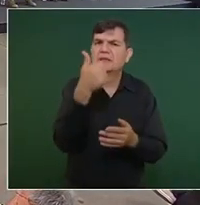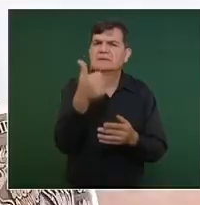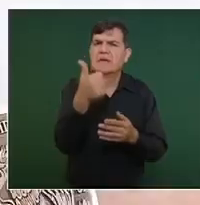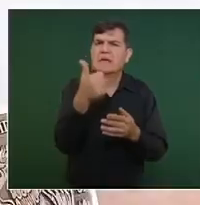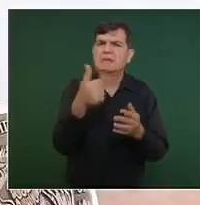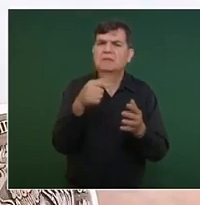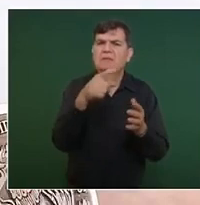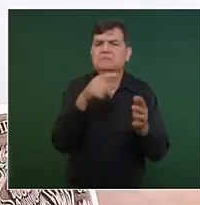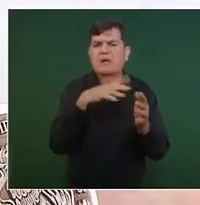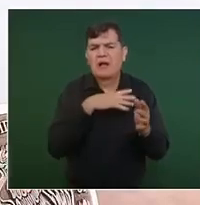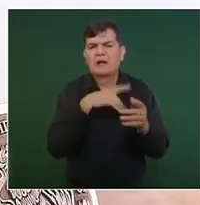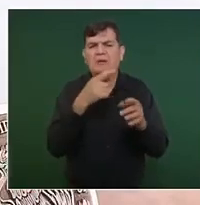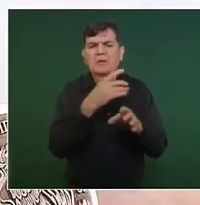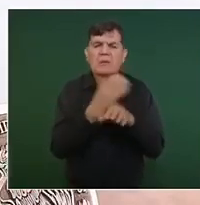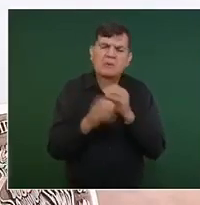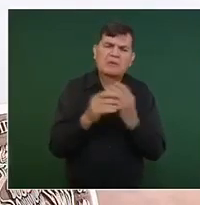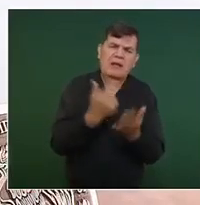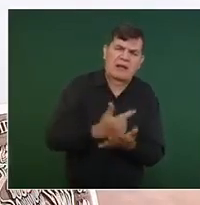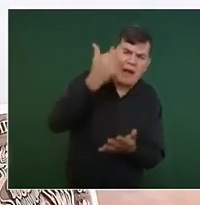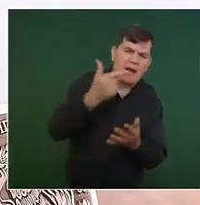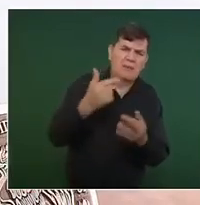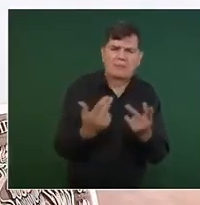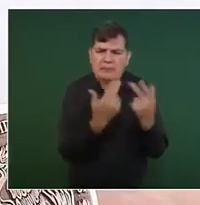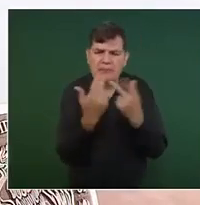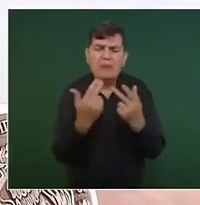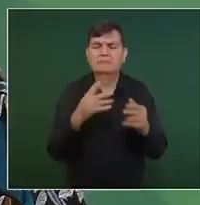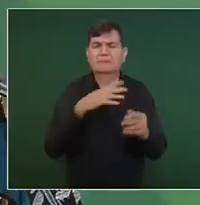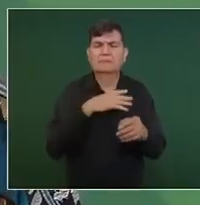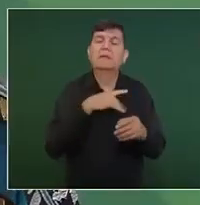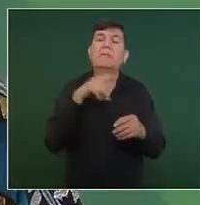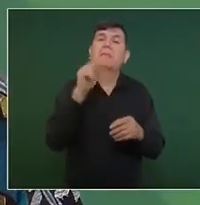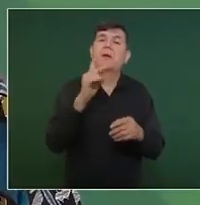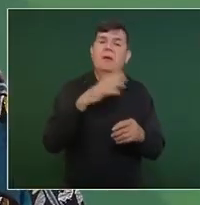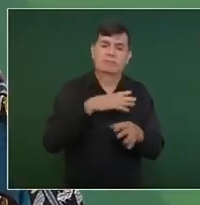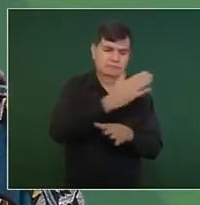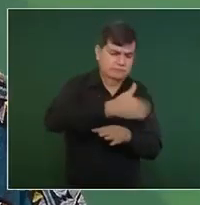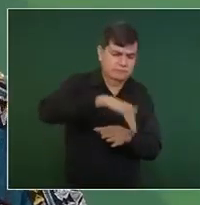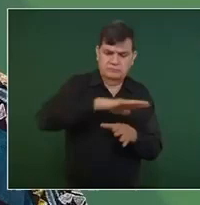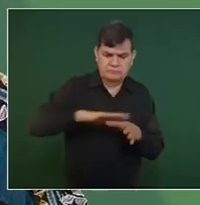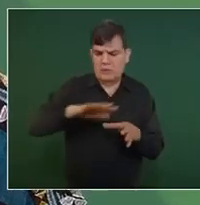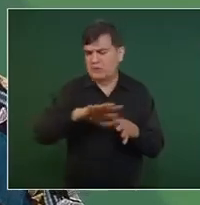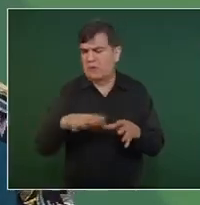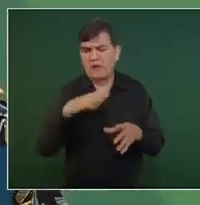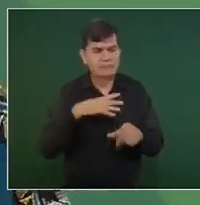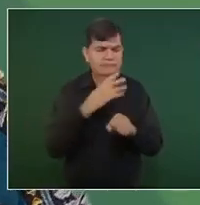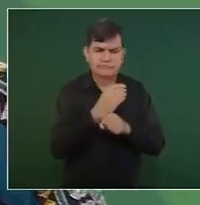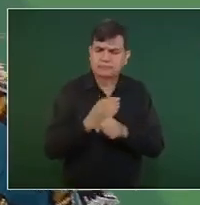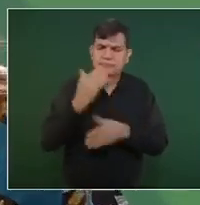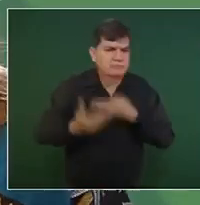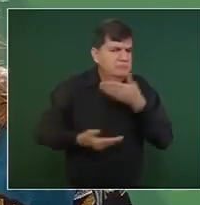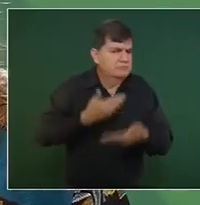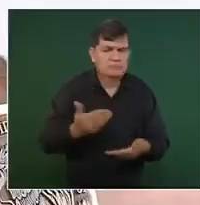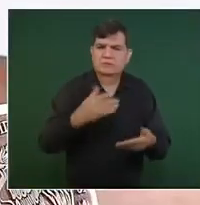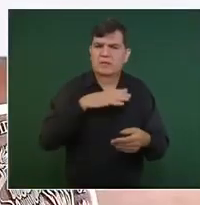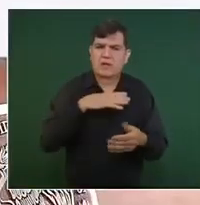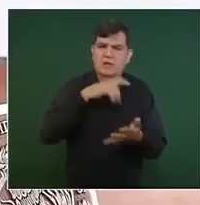sucursales que sufrieron daños mayores. Esto significa que nuestro puerto ya cuenta con una infraestructura de servicios,